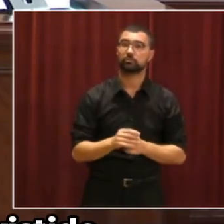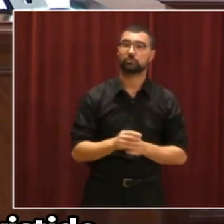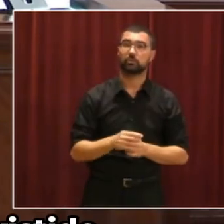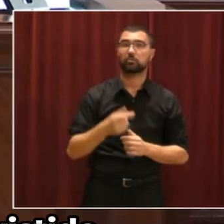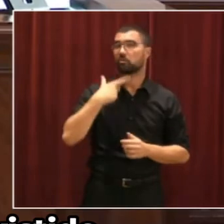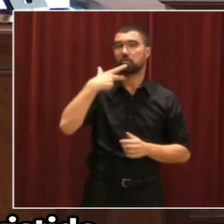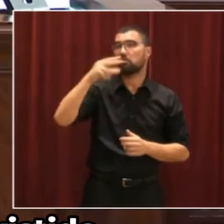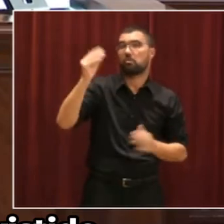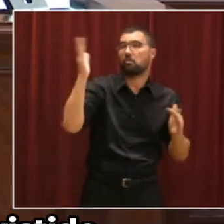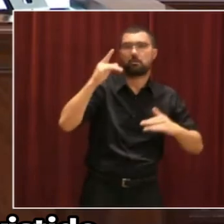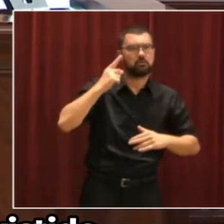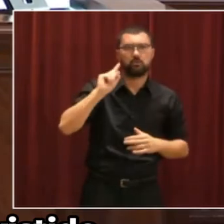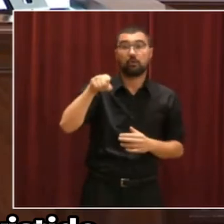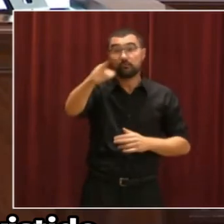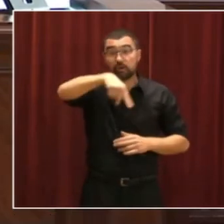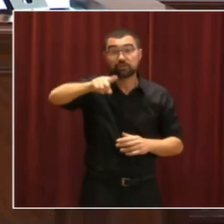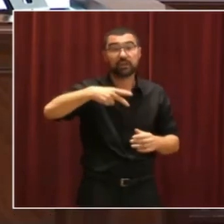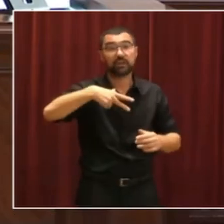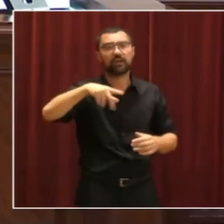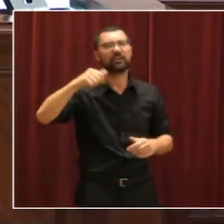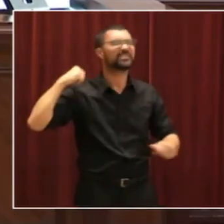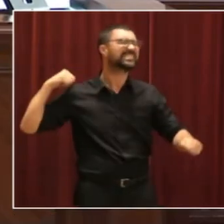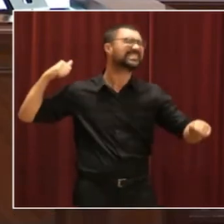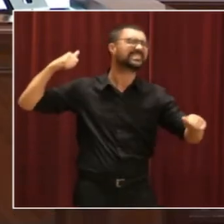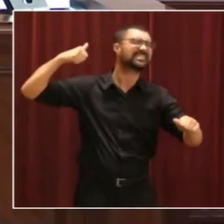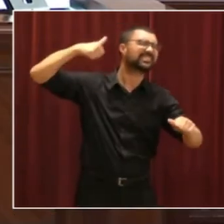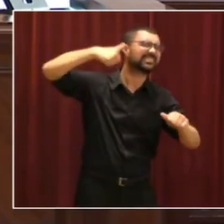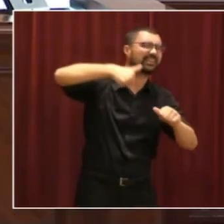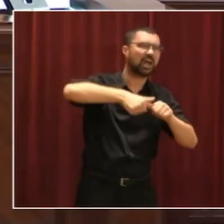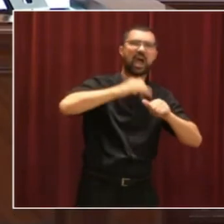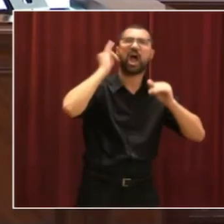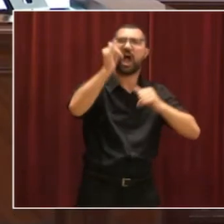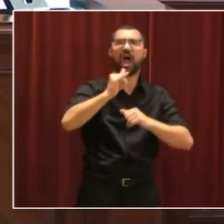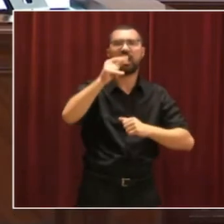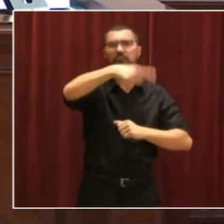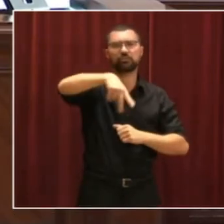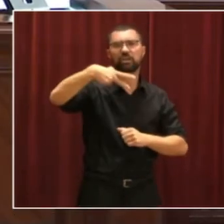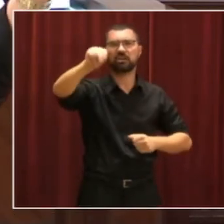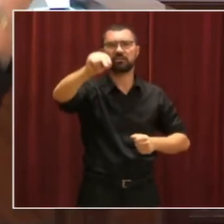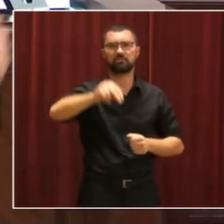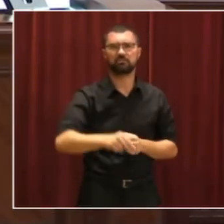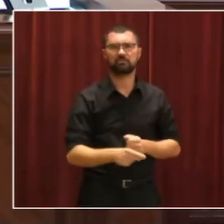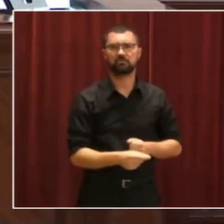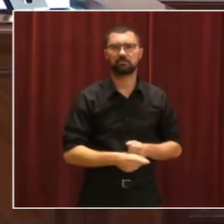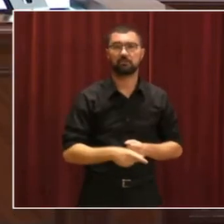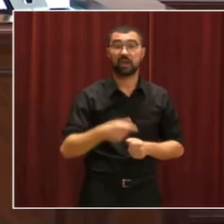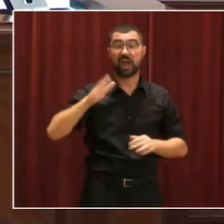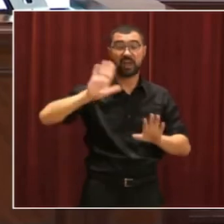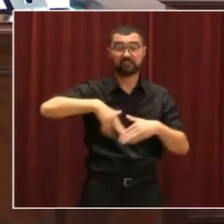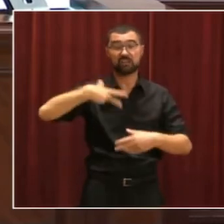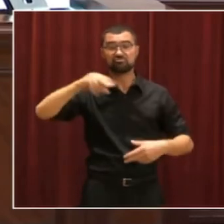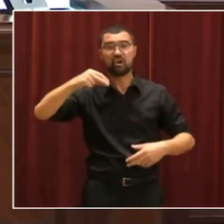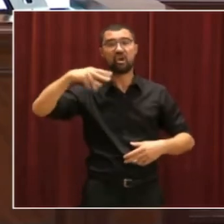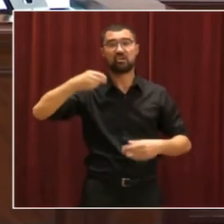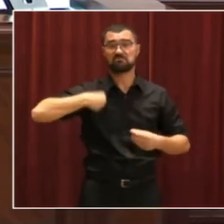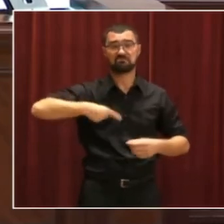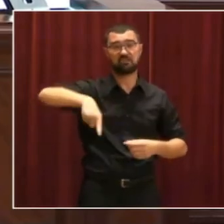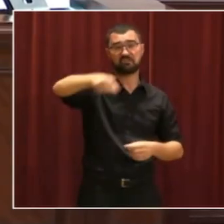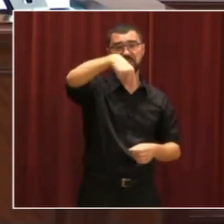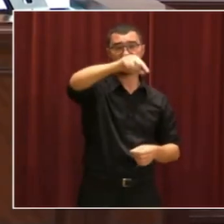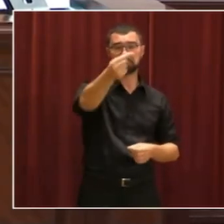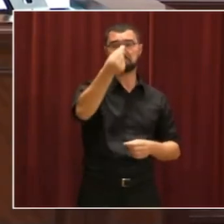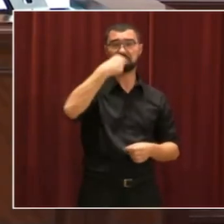niegan es que siempre ha existido y siempre existirá. Los negacionistas, en el fondo, son ustedes.